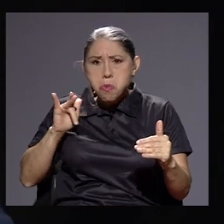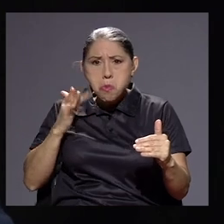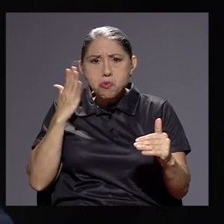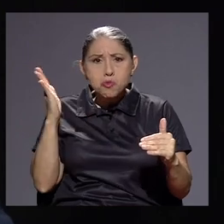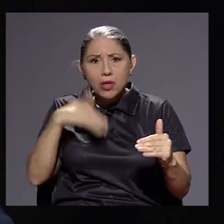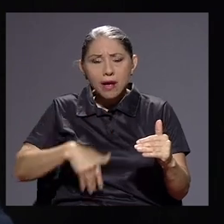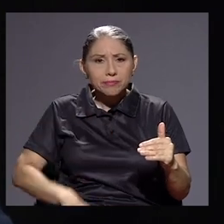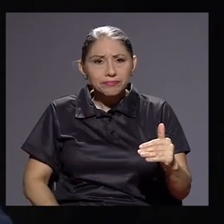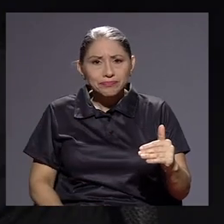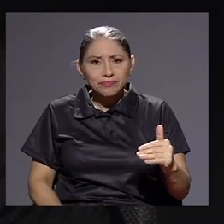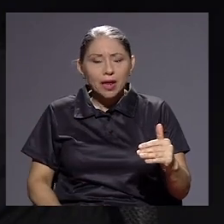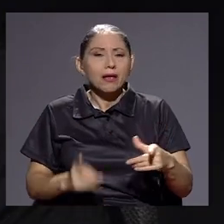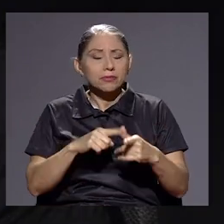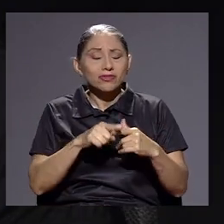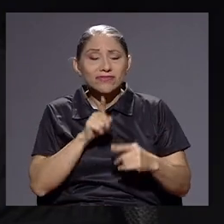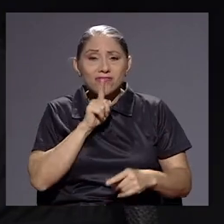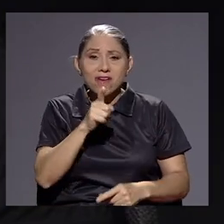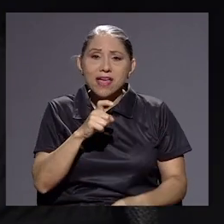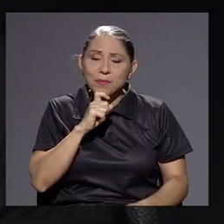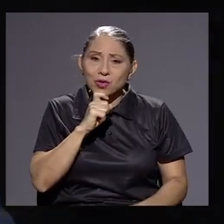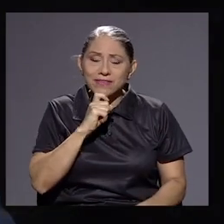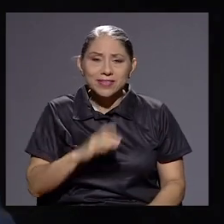difícil. Carbaridad. Muy difícil.